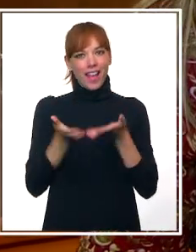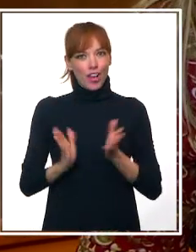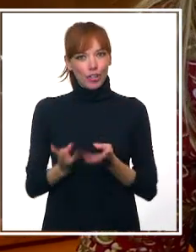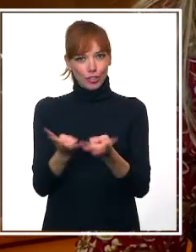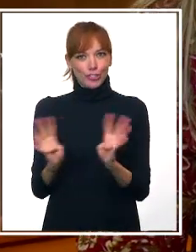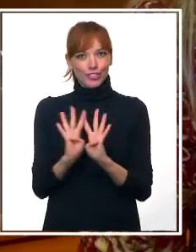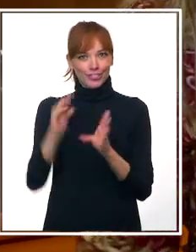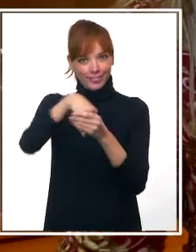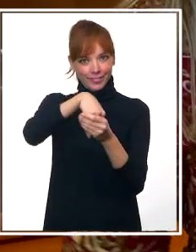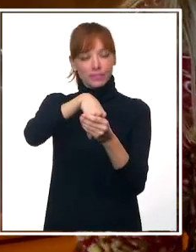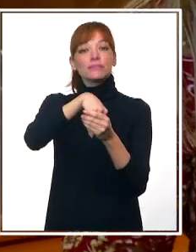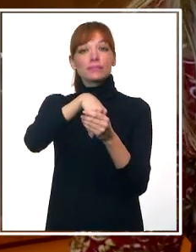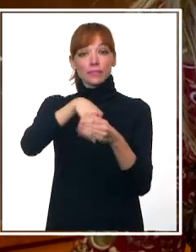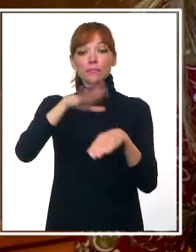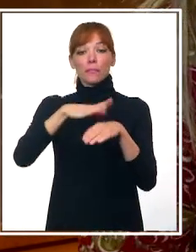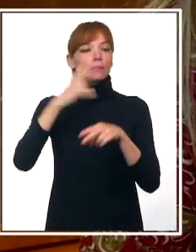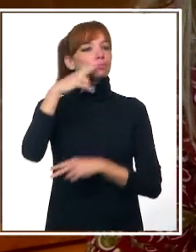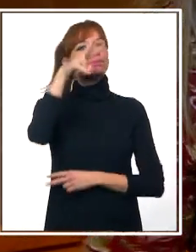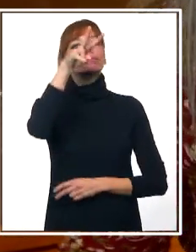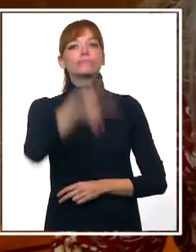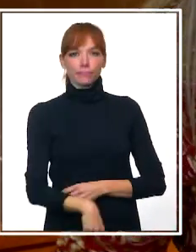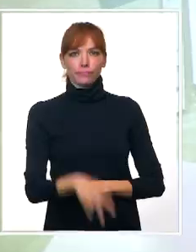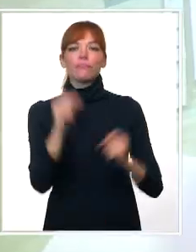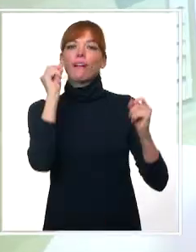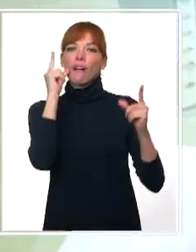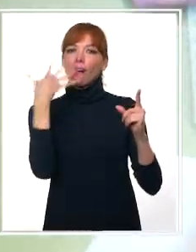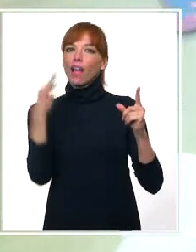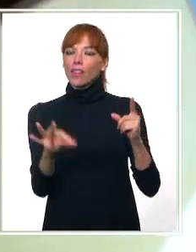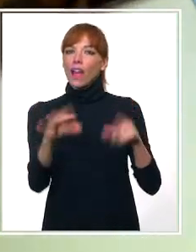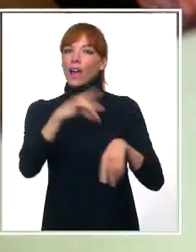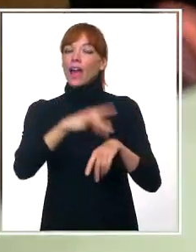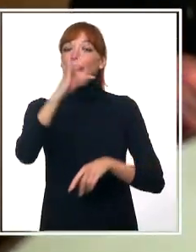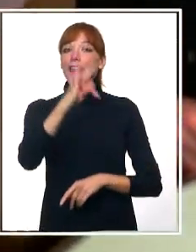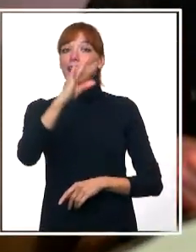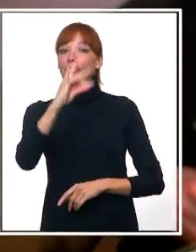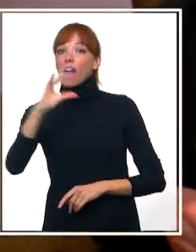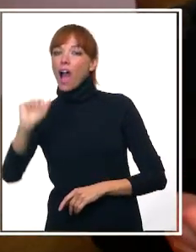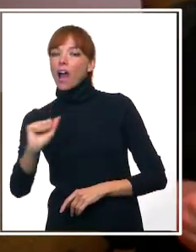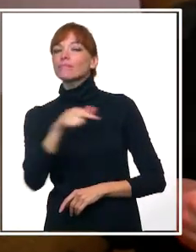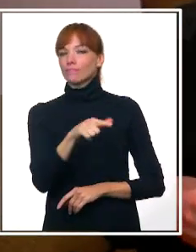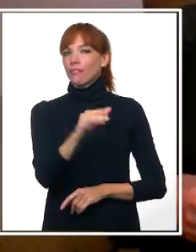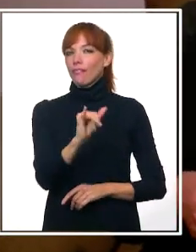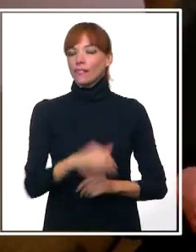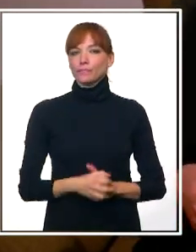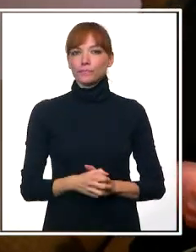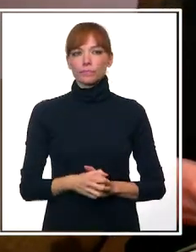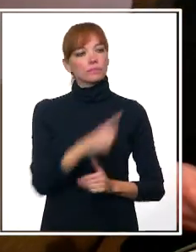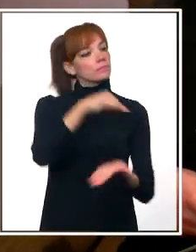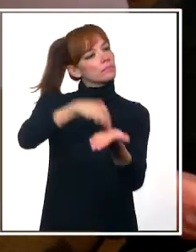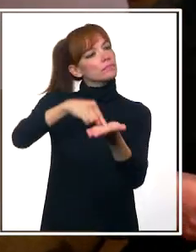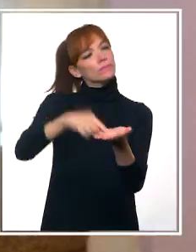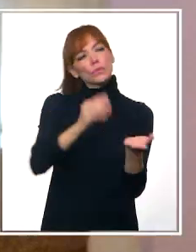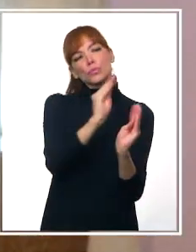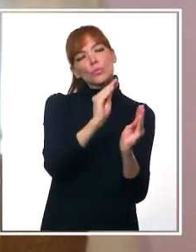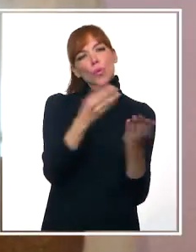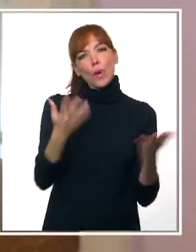Y, pues, dando visibilidad y concienciación de que el TDA existe. ¿Y cuál es vuestra reivindicación para la sociedad? Queremos ver